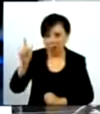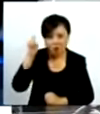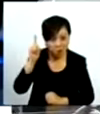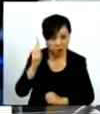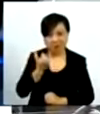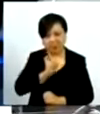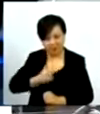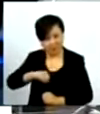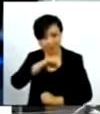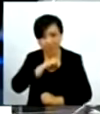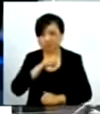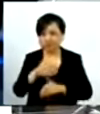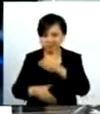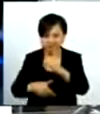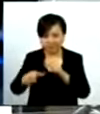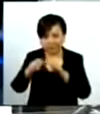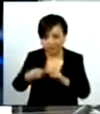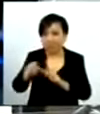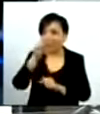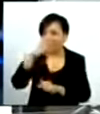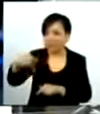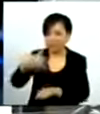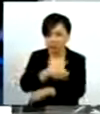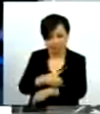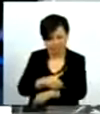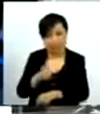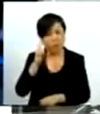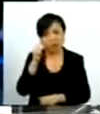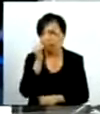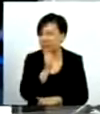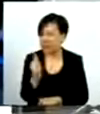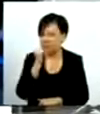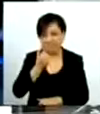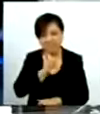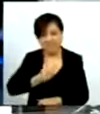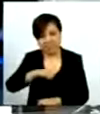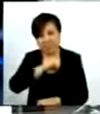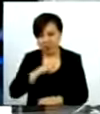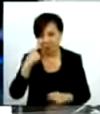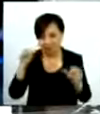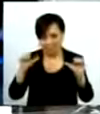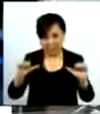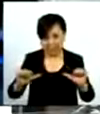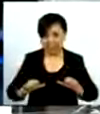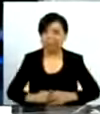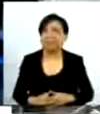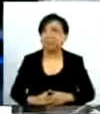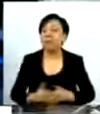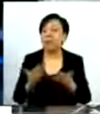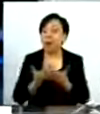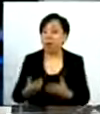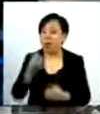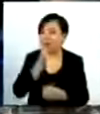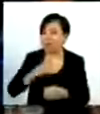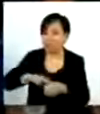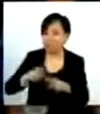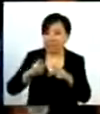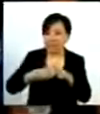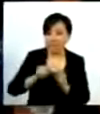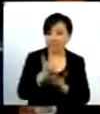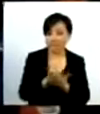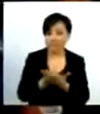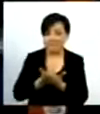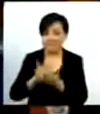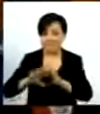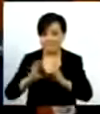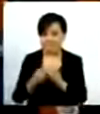y sobre todo mucha salud para toda su familia. Proceda la secretaría a recoger